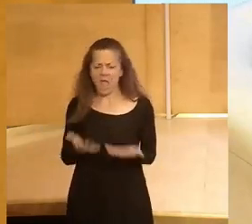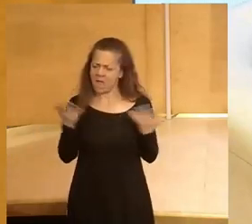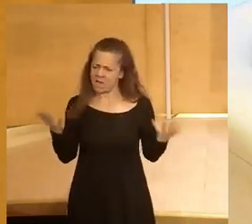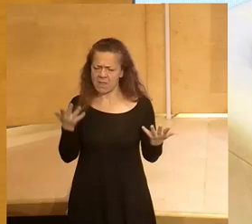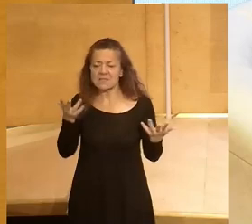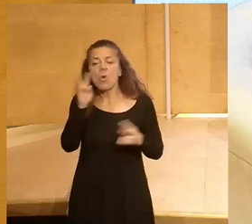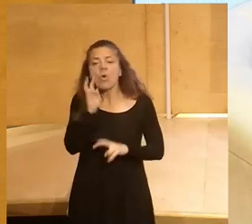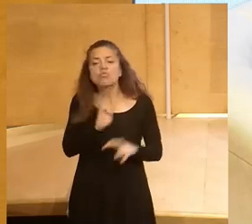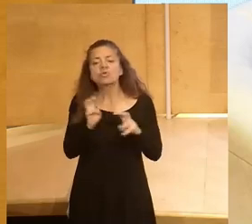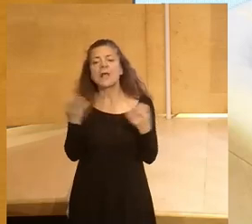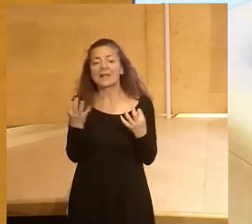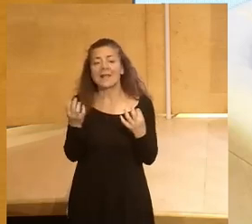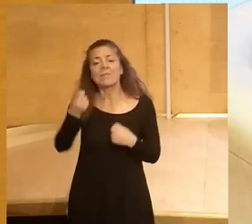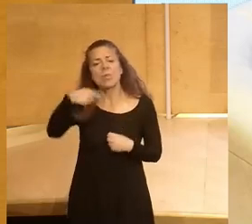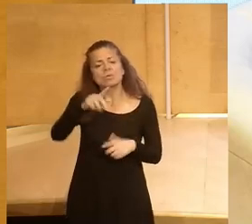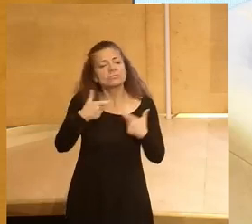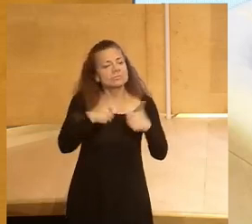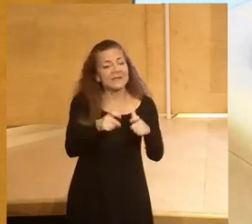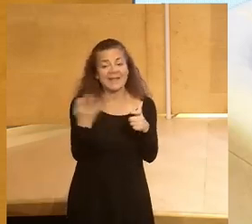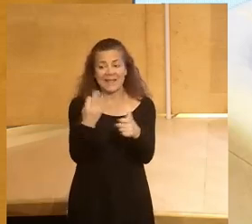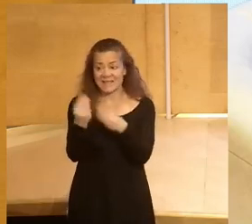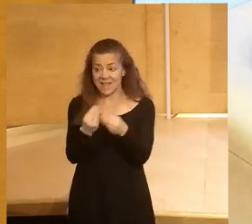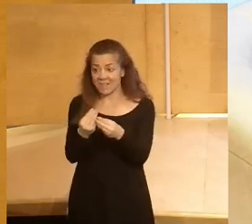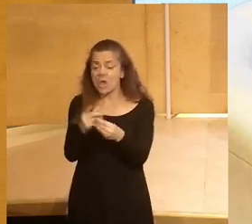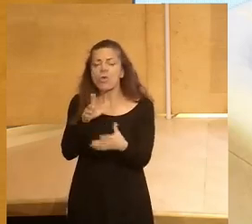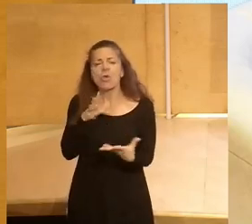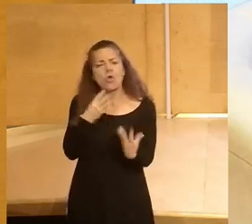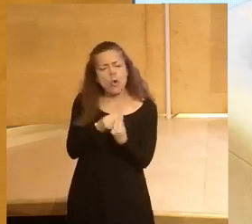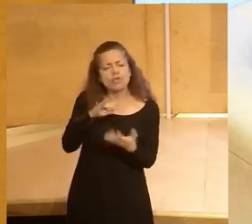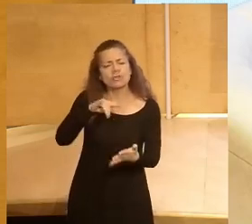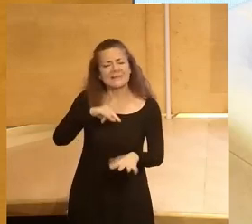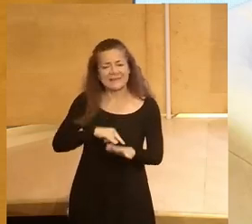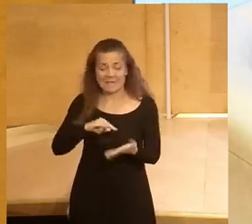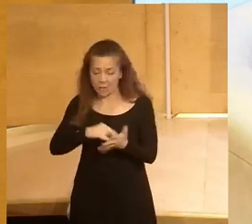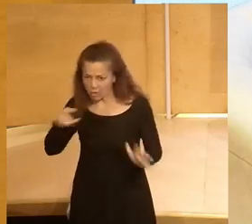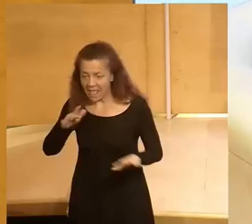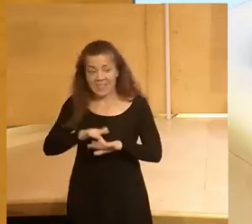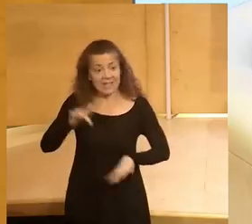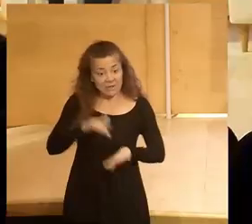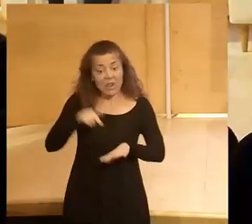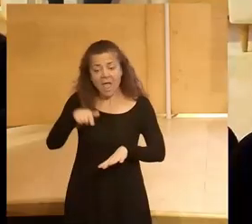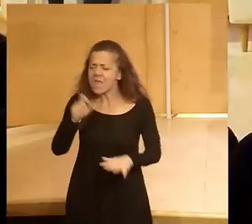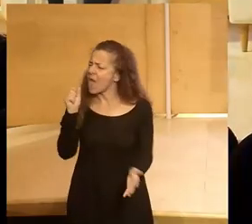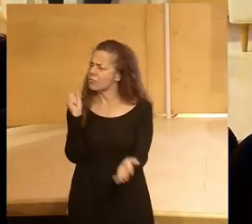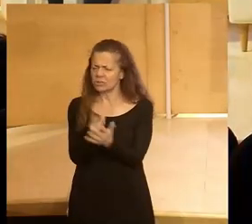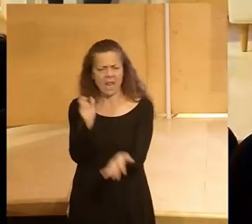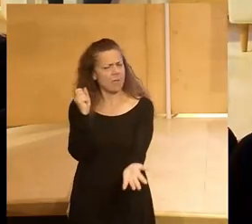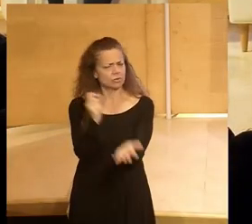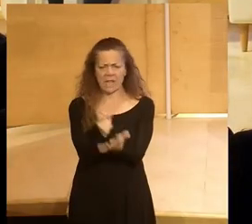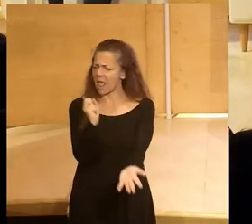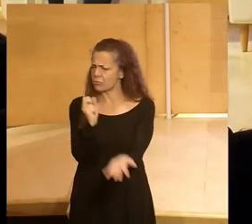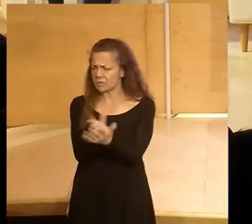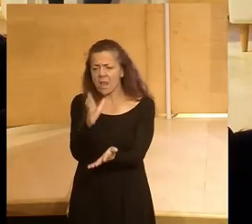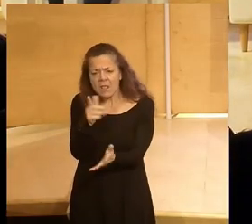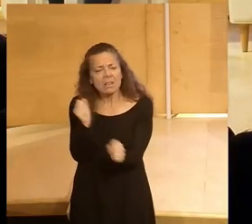todo a buscar qué se hace en vuestro sector junto con tecnología digitalización etcétera y ahí apostar apostar mucho que va a haber